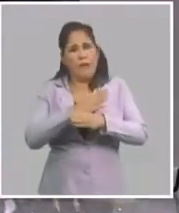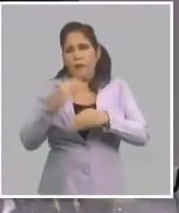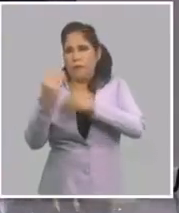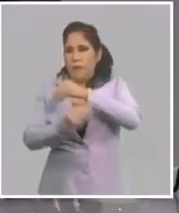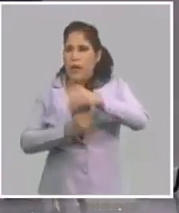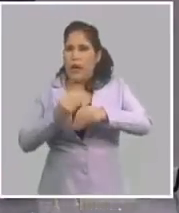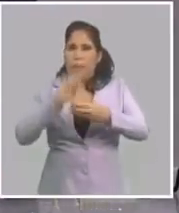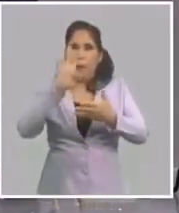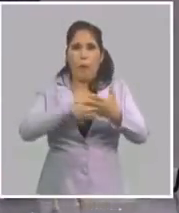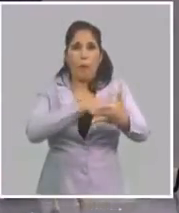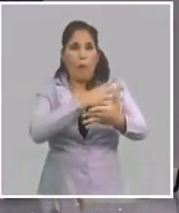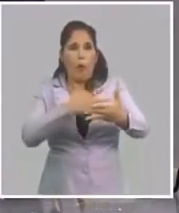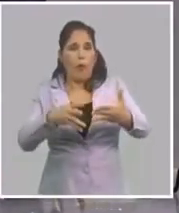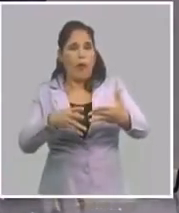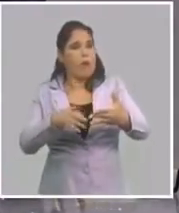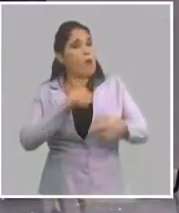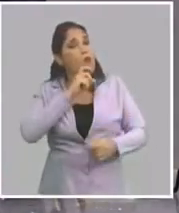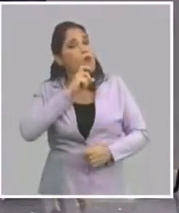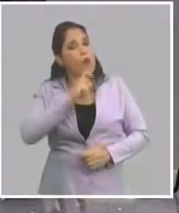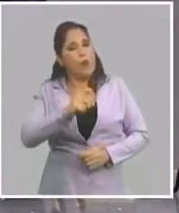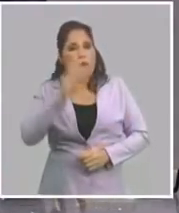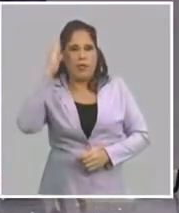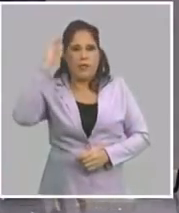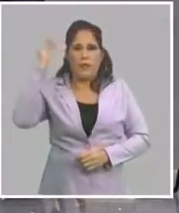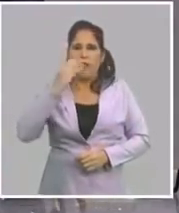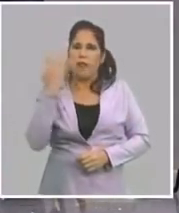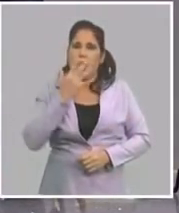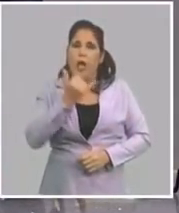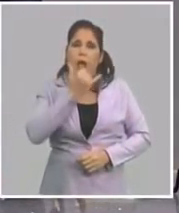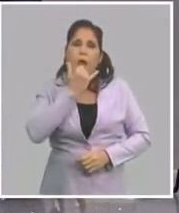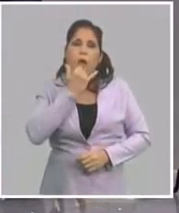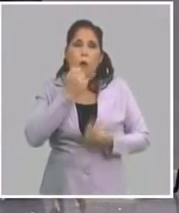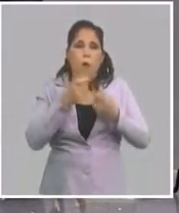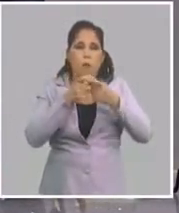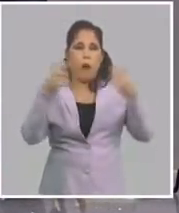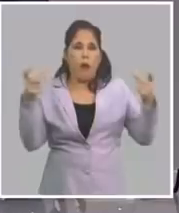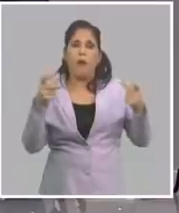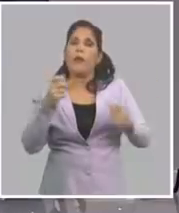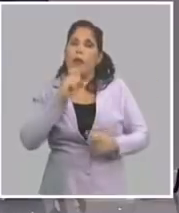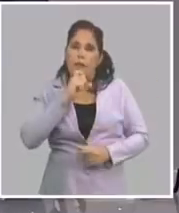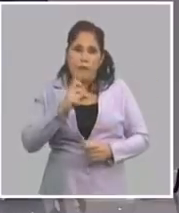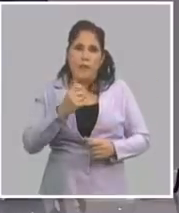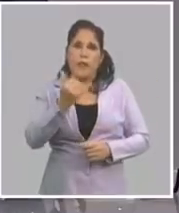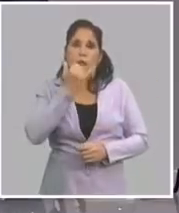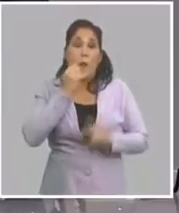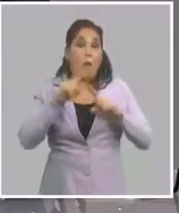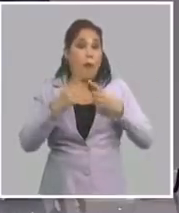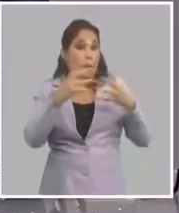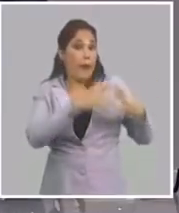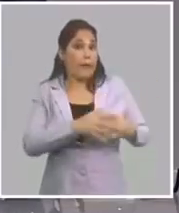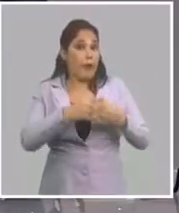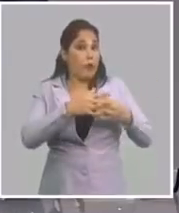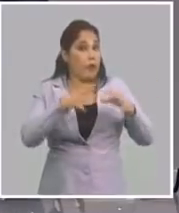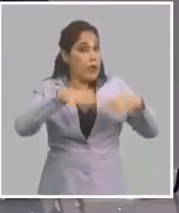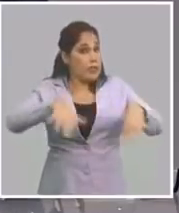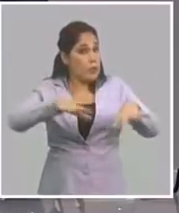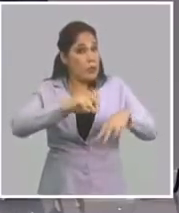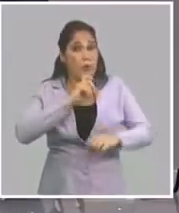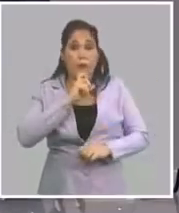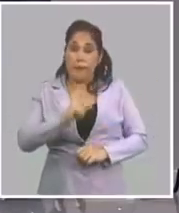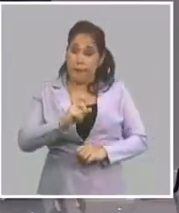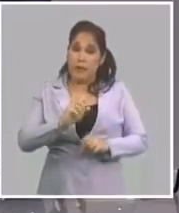de cambios en los modelos que hay quien dice que es muy difícil que se cometa un error masivo. Pero también es un país que está viviendo una situación